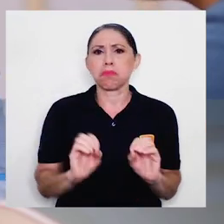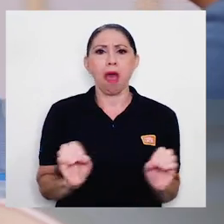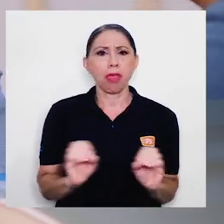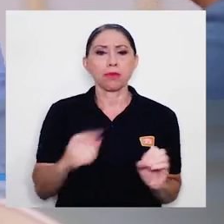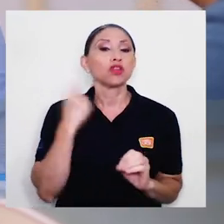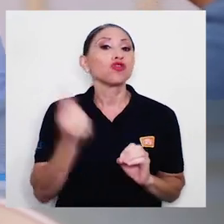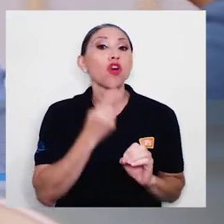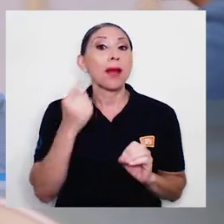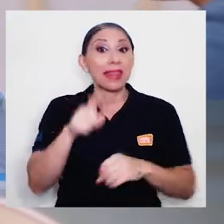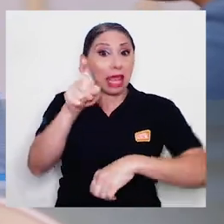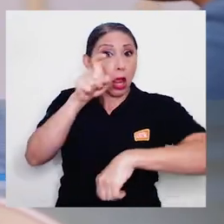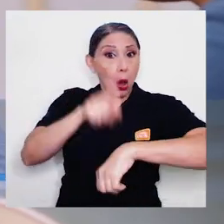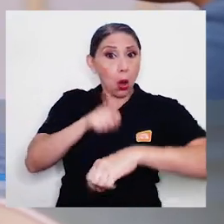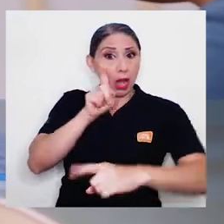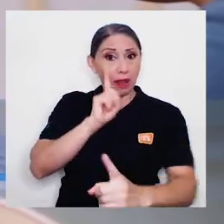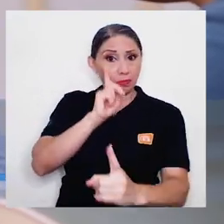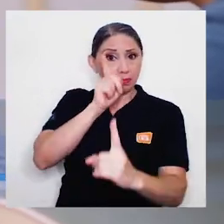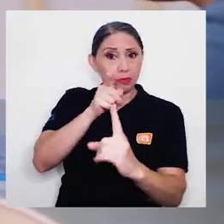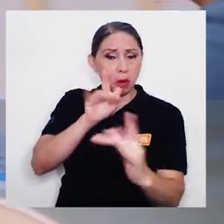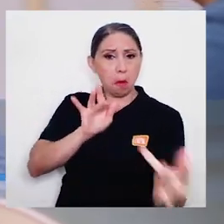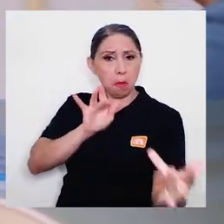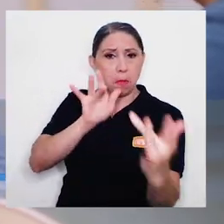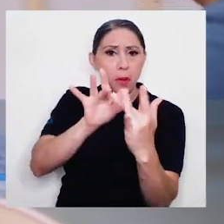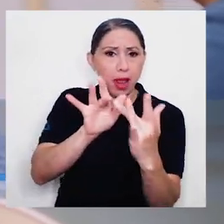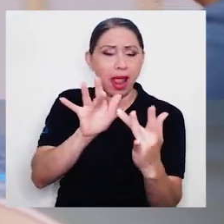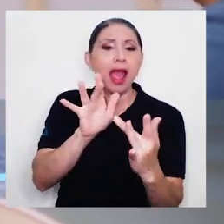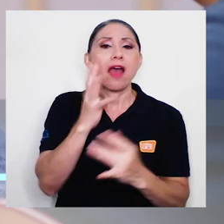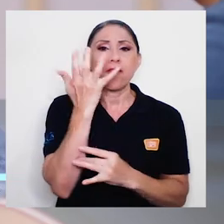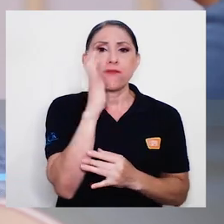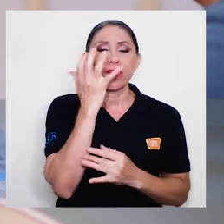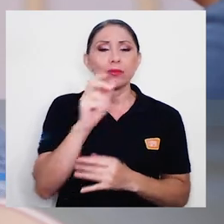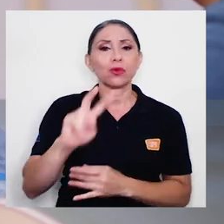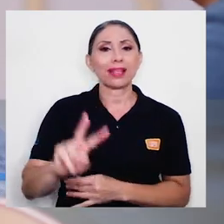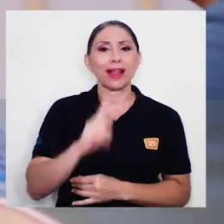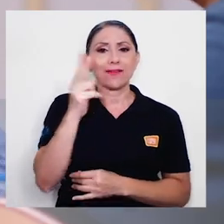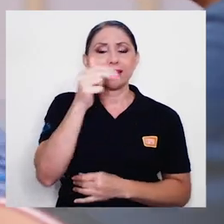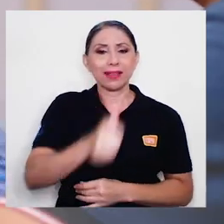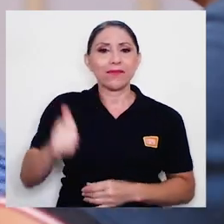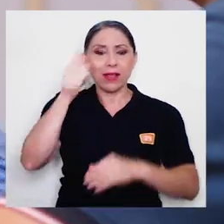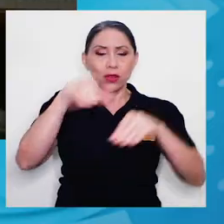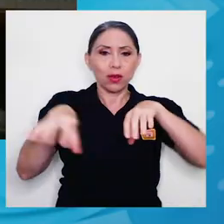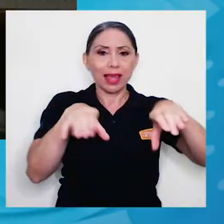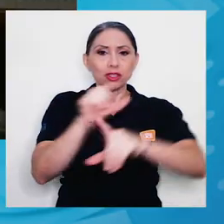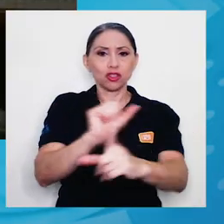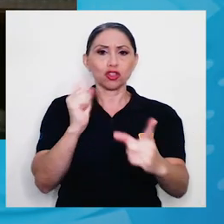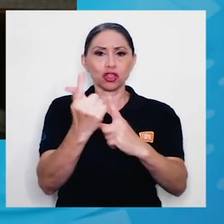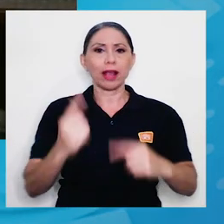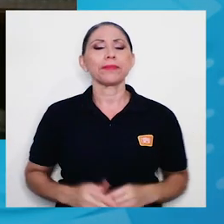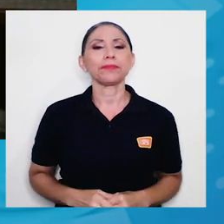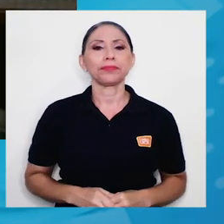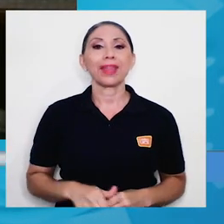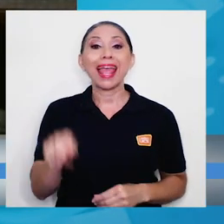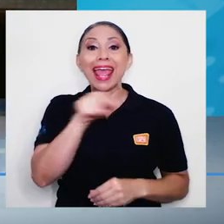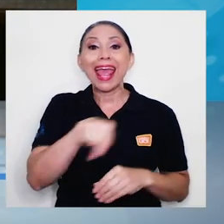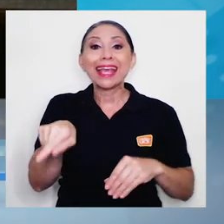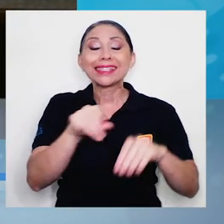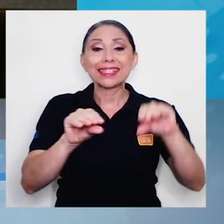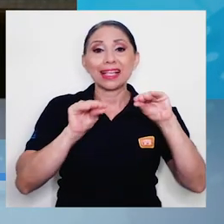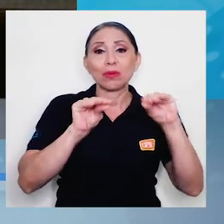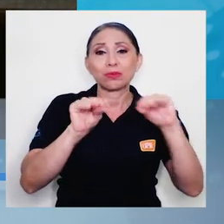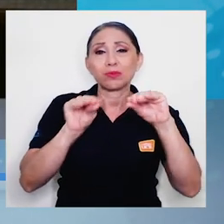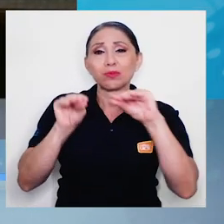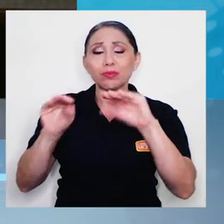Basta con conectarse a esa hora y seguir la página de Facebook de la Vicerrectoría de Acción Social. Estas sesiones van a ser